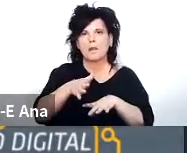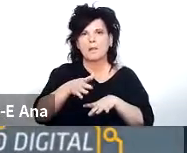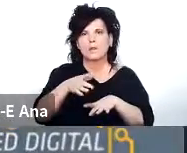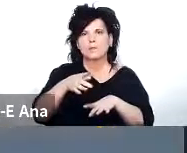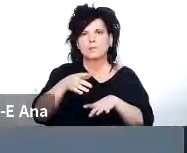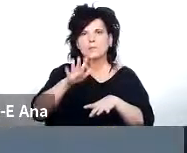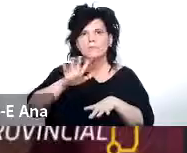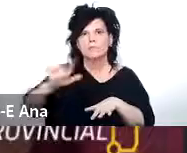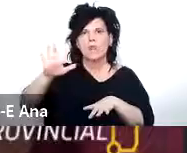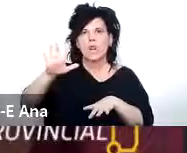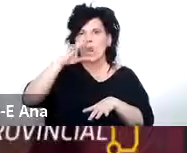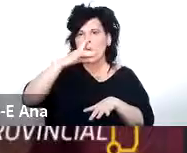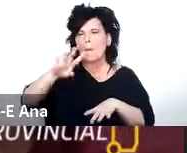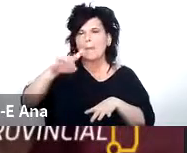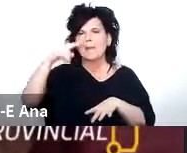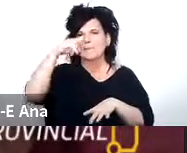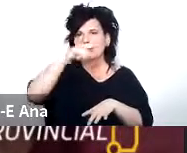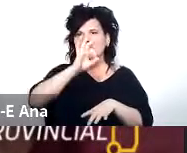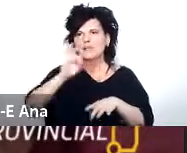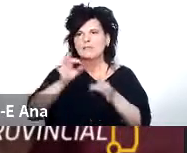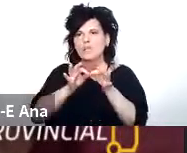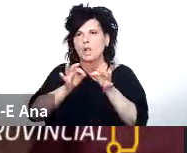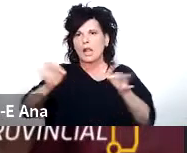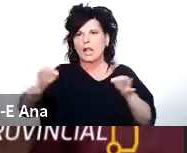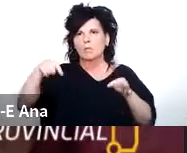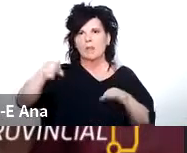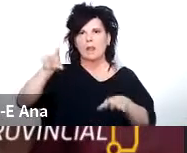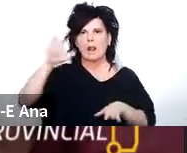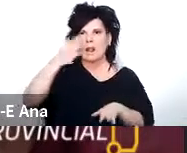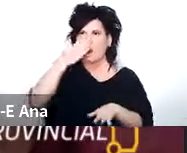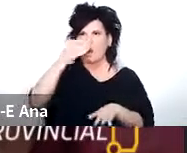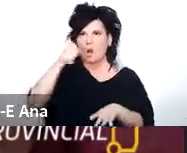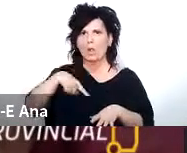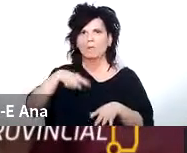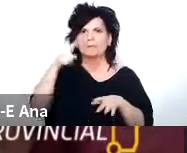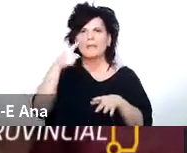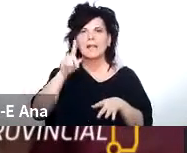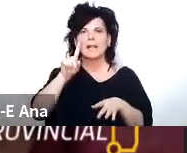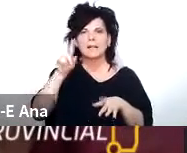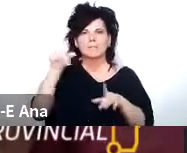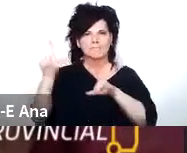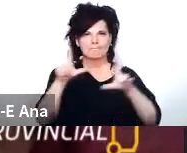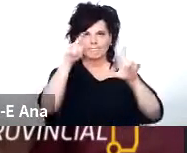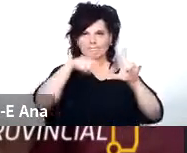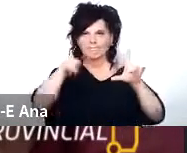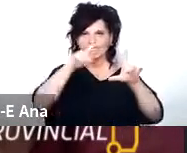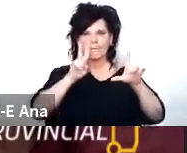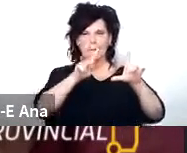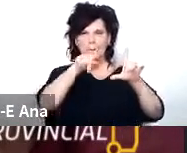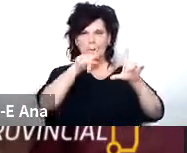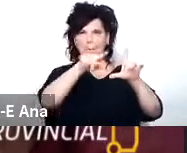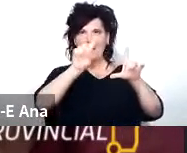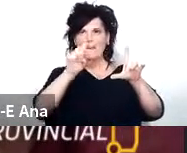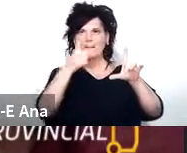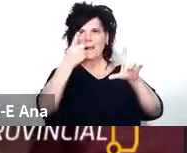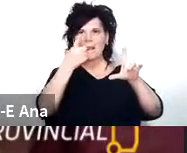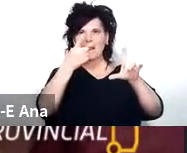provincia para que se hagan una imagen visual esto es el tendido inicial de la red óptica de gasoductos